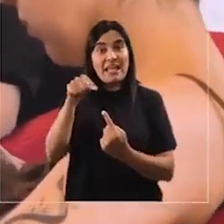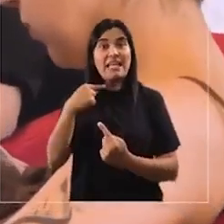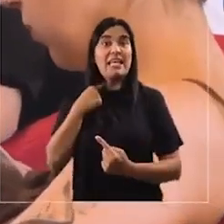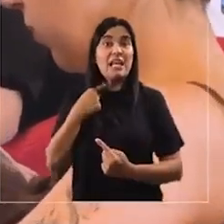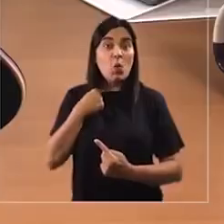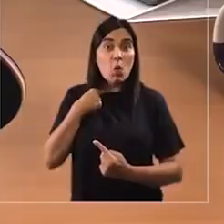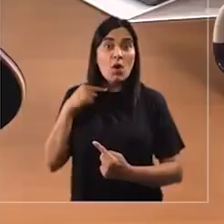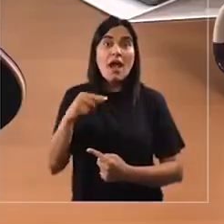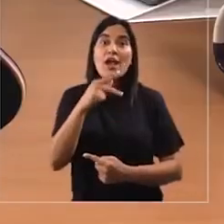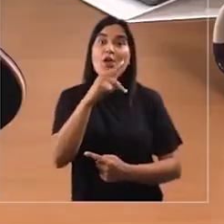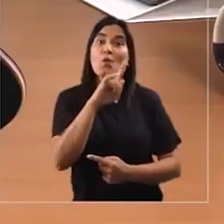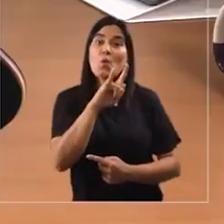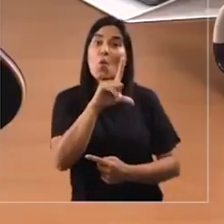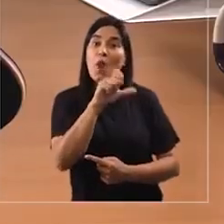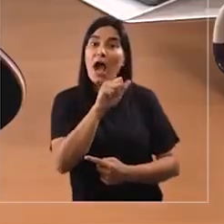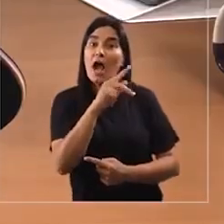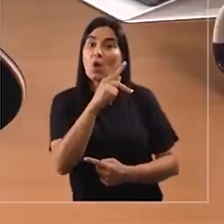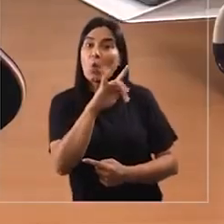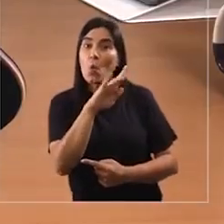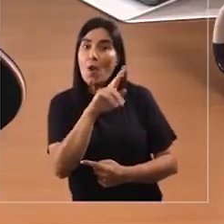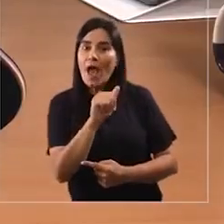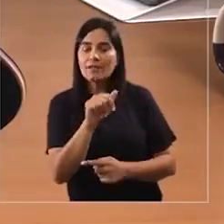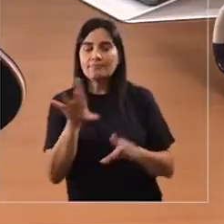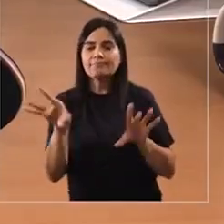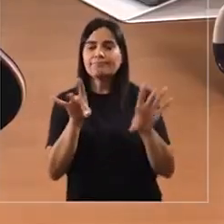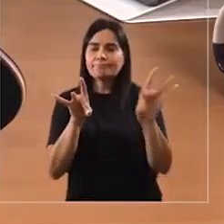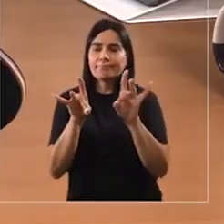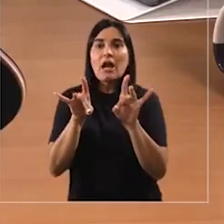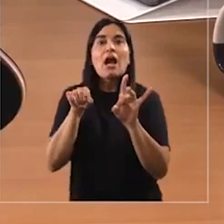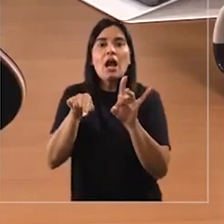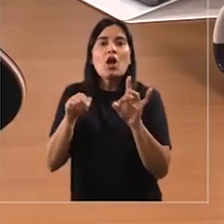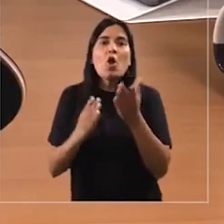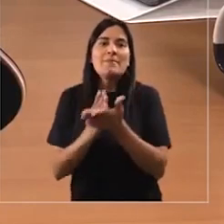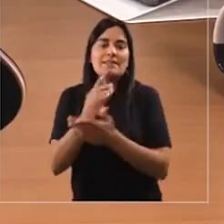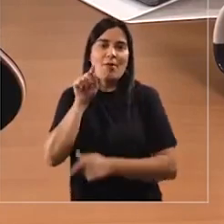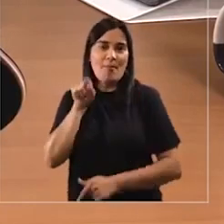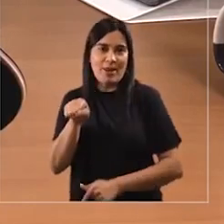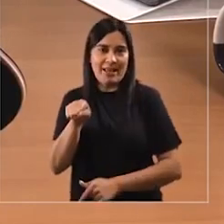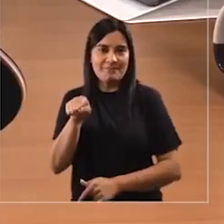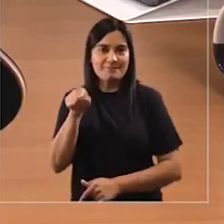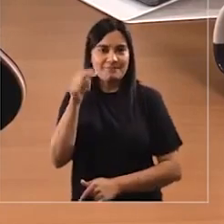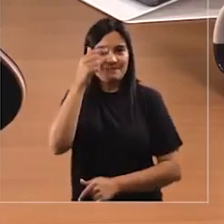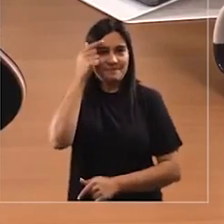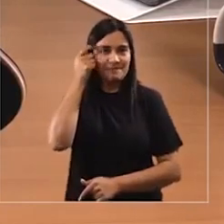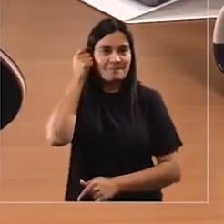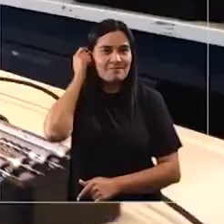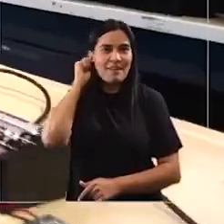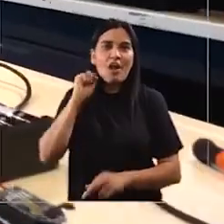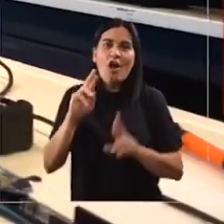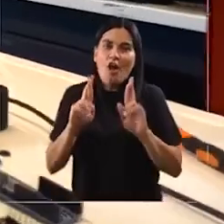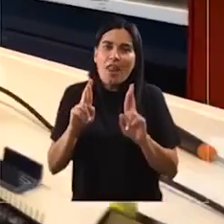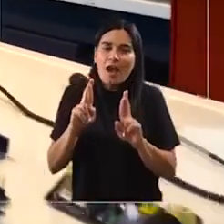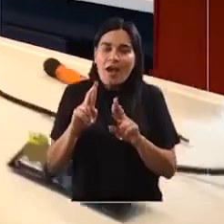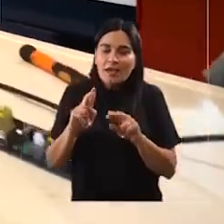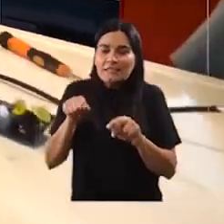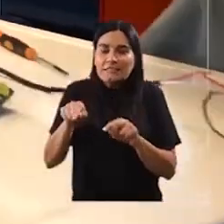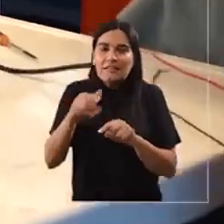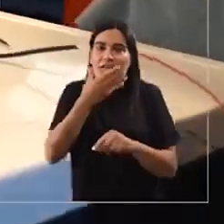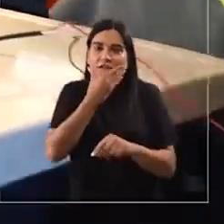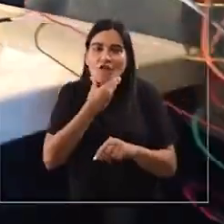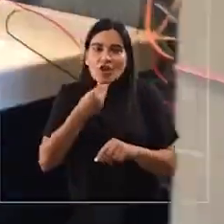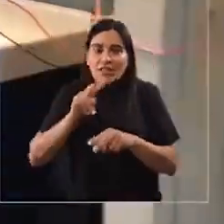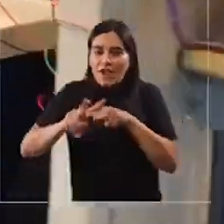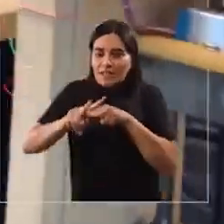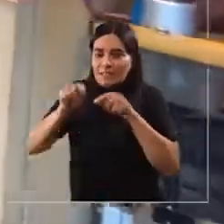ecosistemas. Y el humedal de Quiricura con la cura era uno de ellos y por eso entonces decidimos partir por ahí. Se podría hacer algo